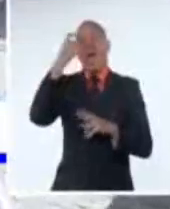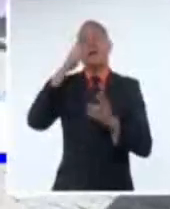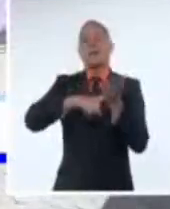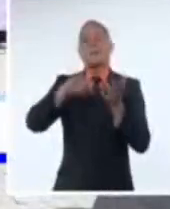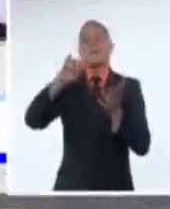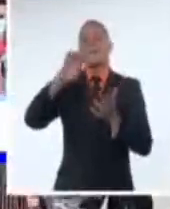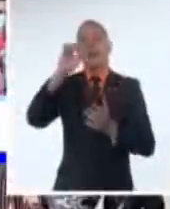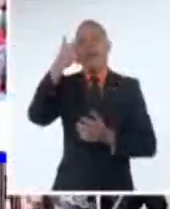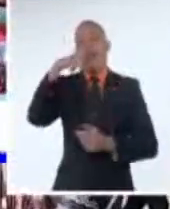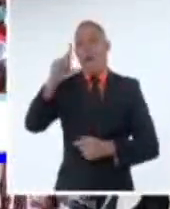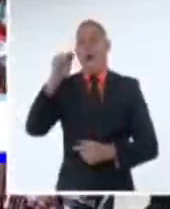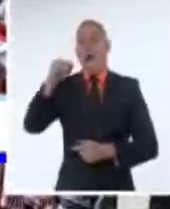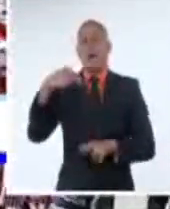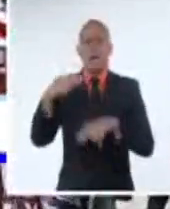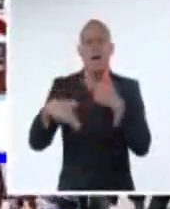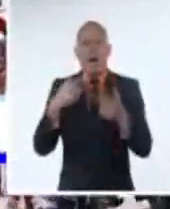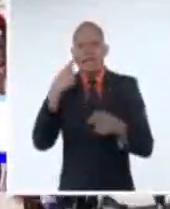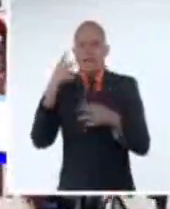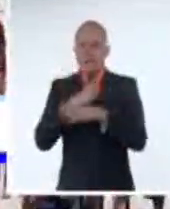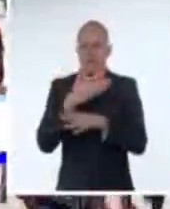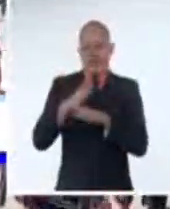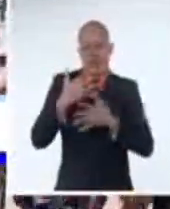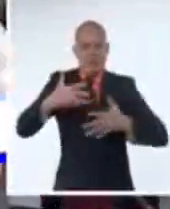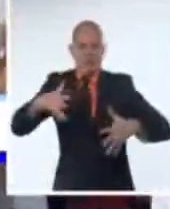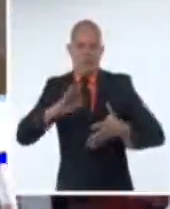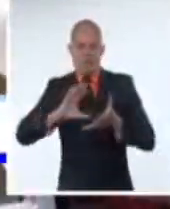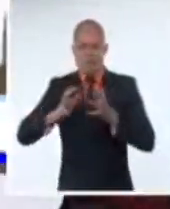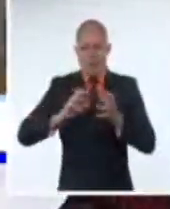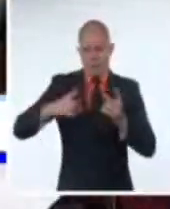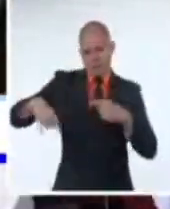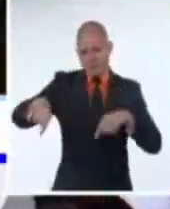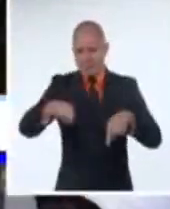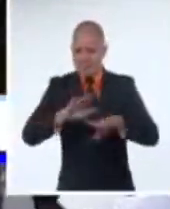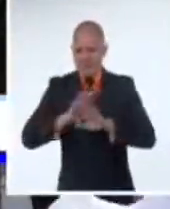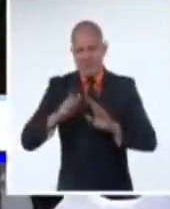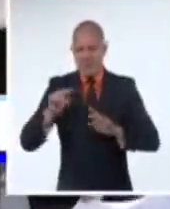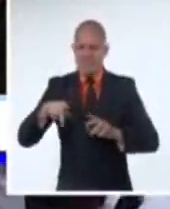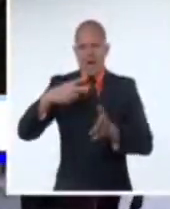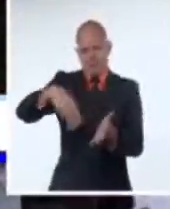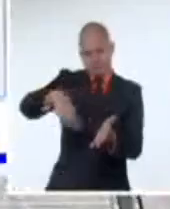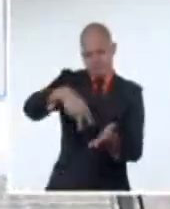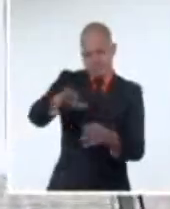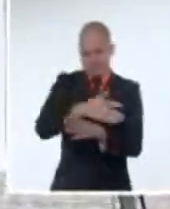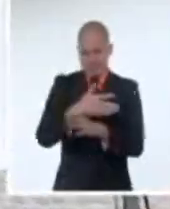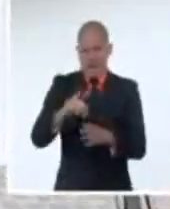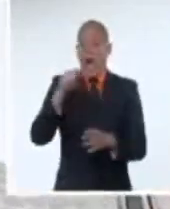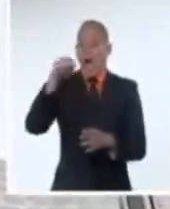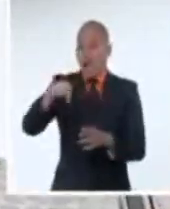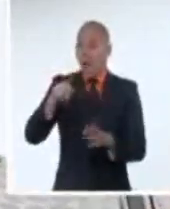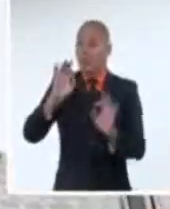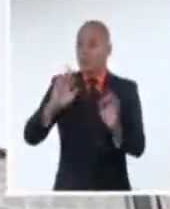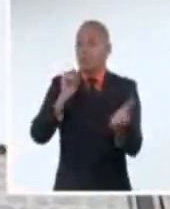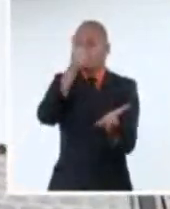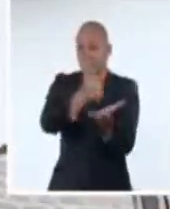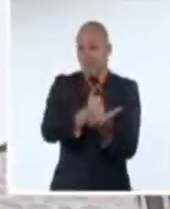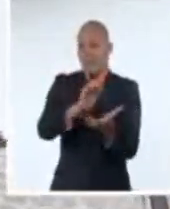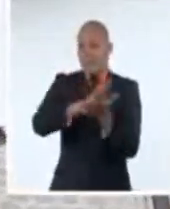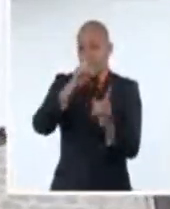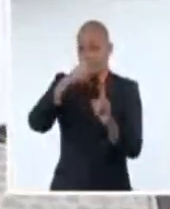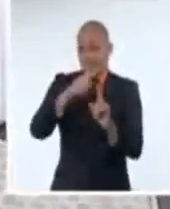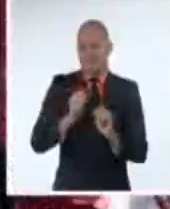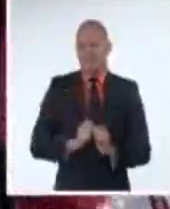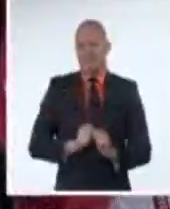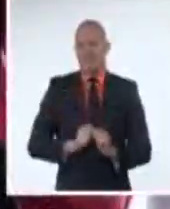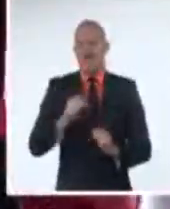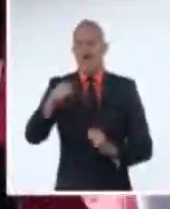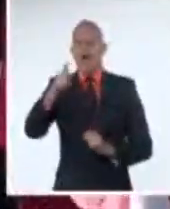de la Vigía iniciaron las jornadas del evento teatral que llegará a diversas comunidades de la urbe matancera. Como regalo de inicio al evento, el